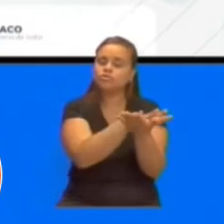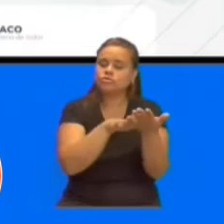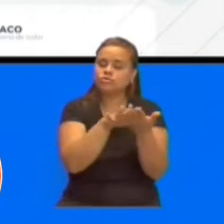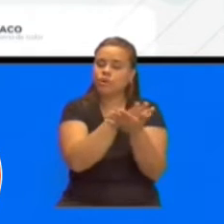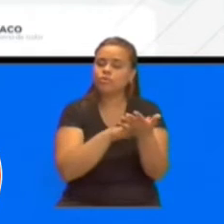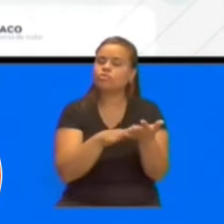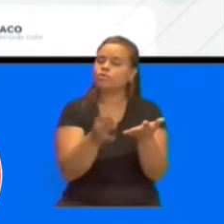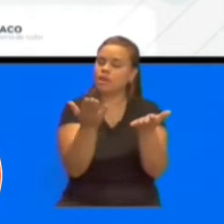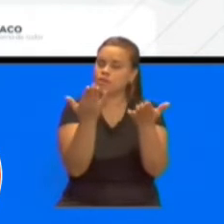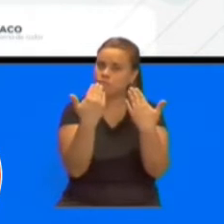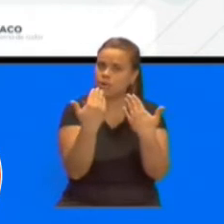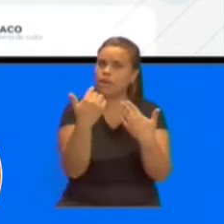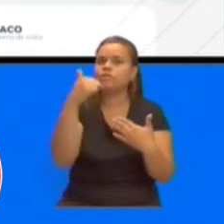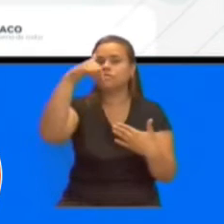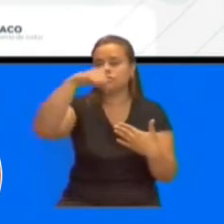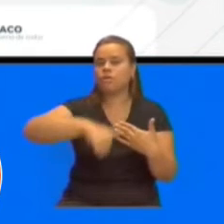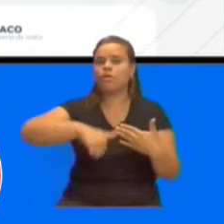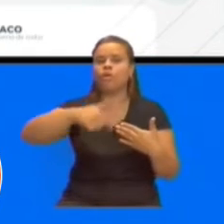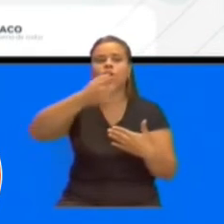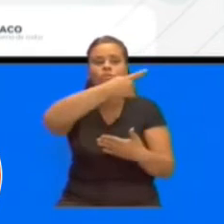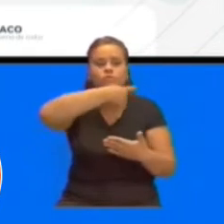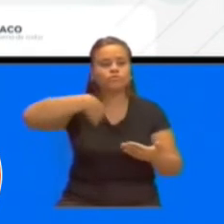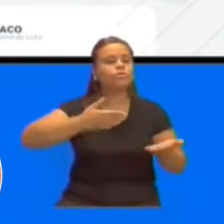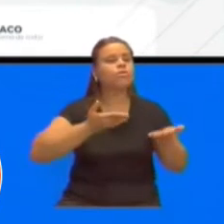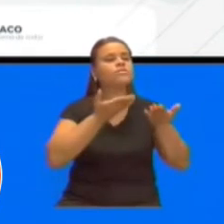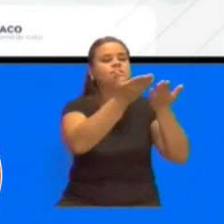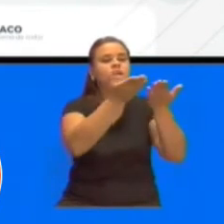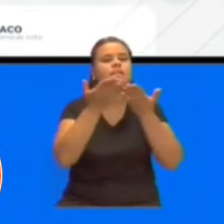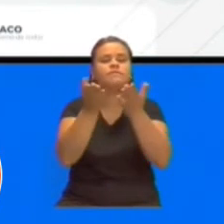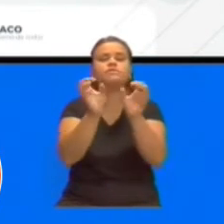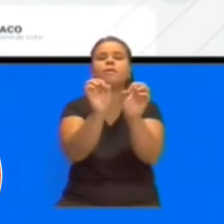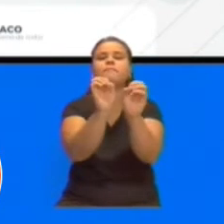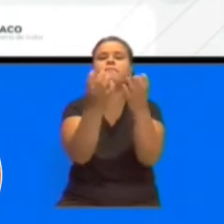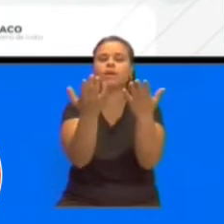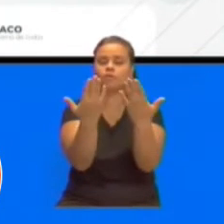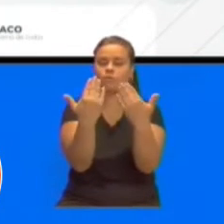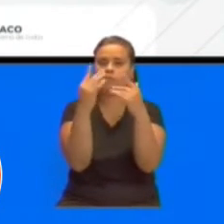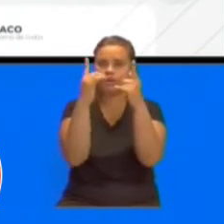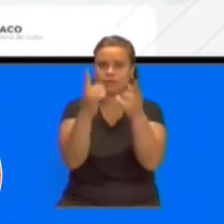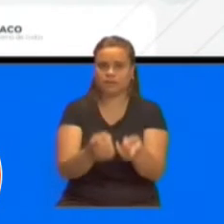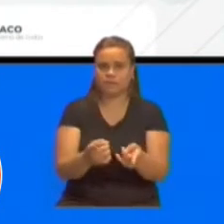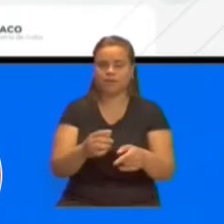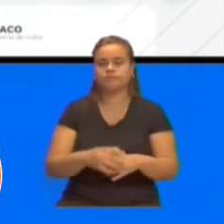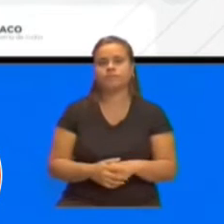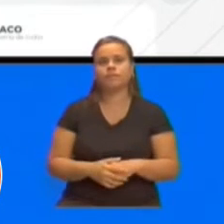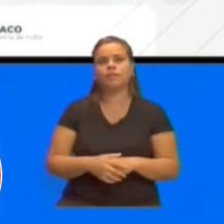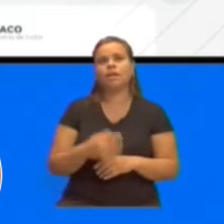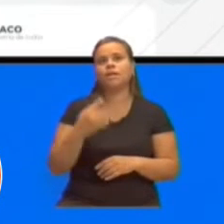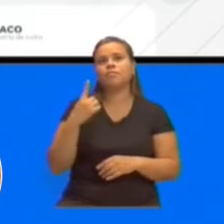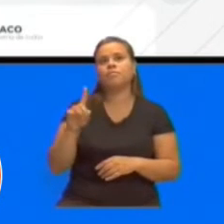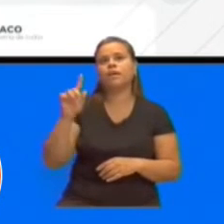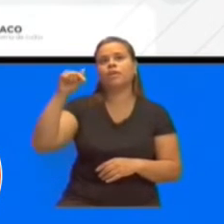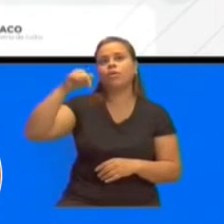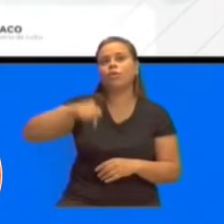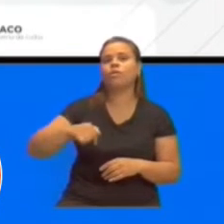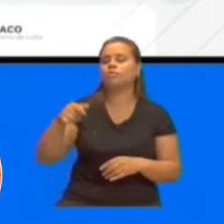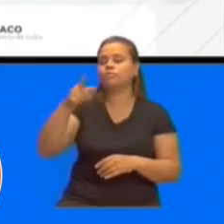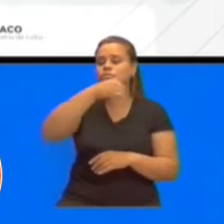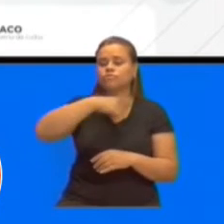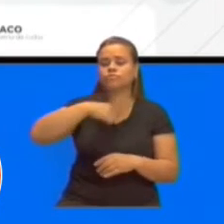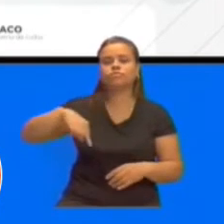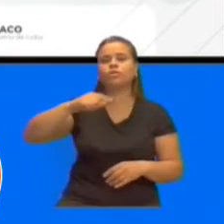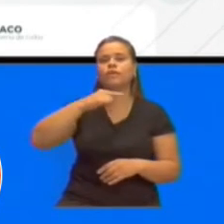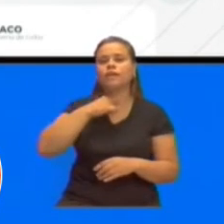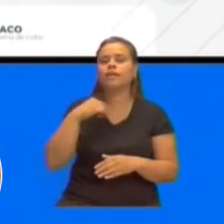servicios, es nuestra mirada la que está puesta en este momento, en este lugar, para el fortalecimiento. Pero el plus es básicamente avanzar y por eso